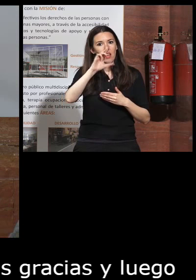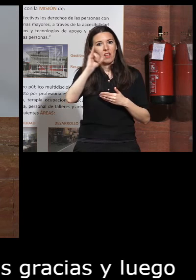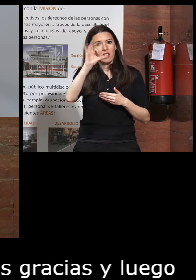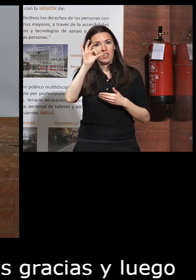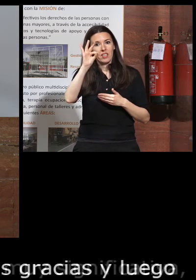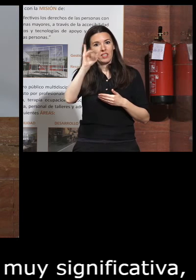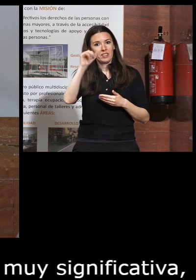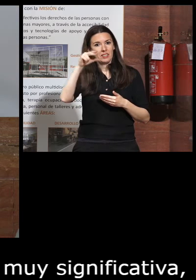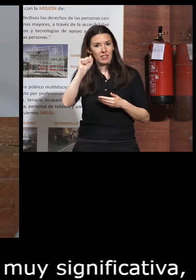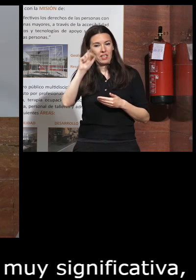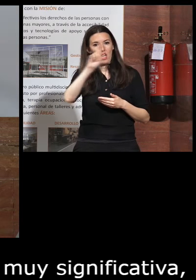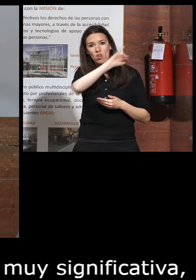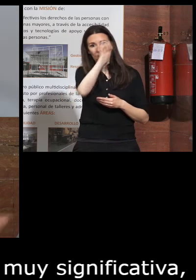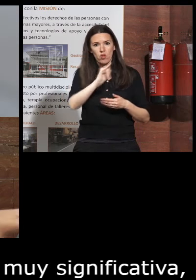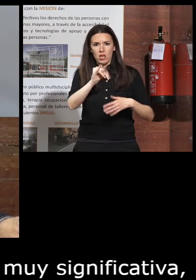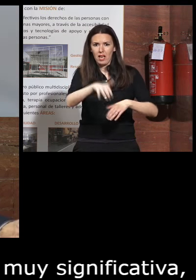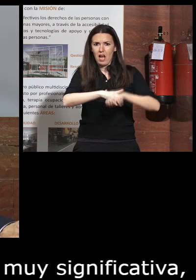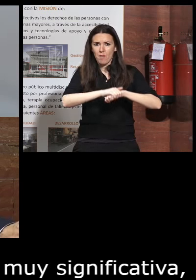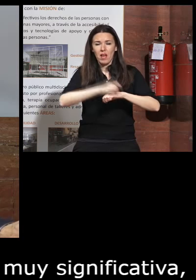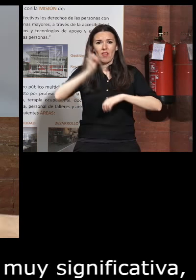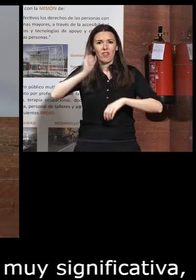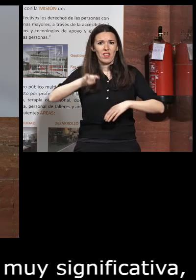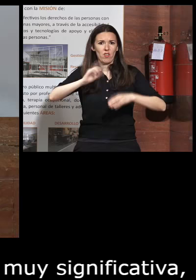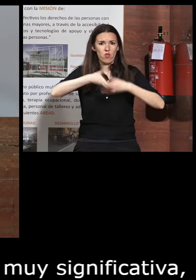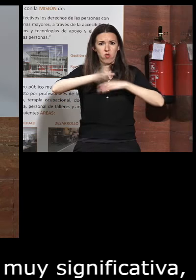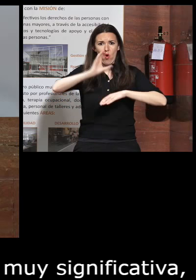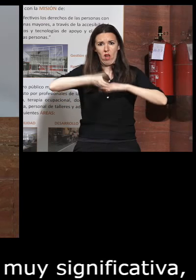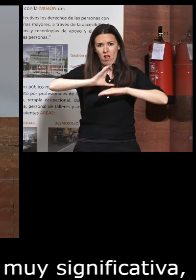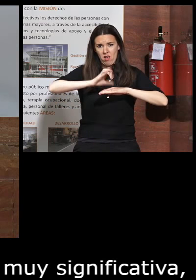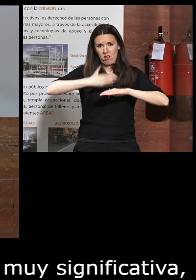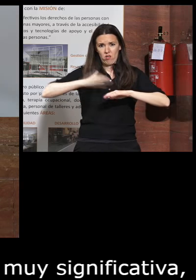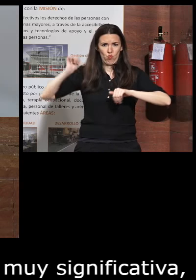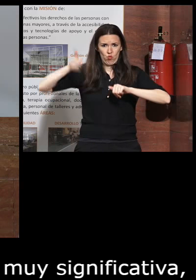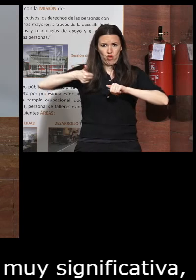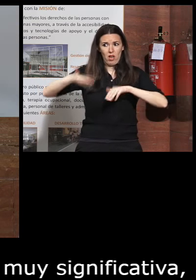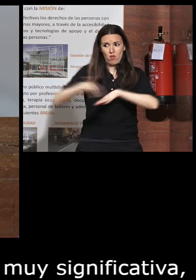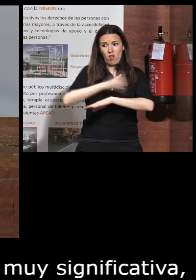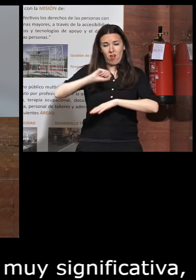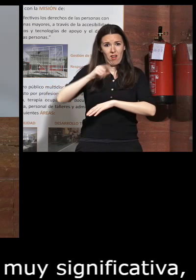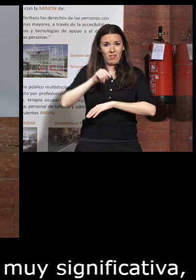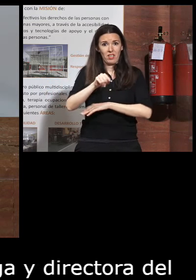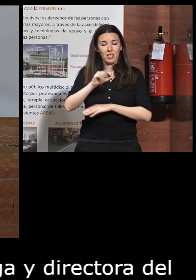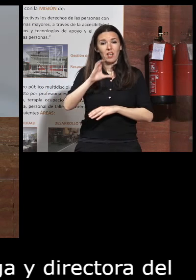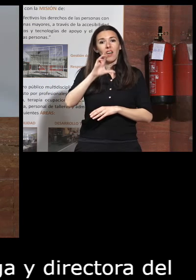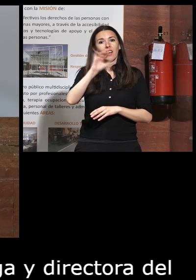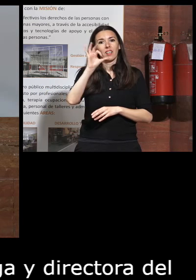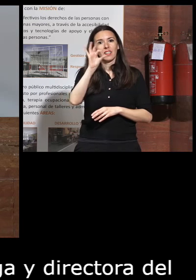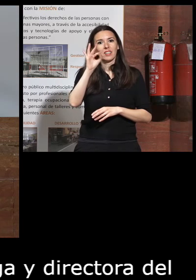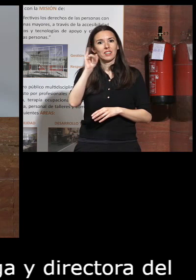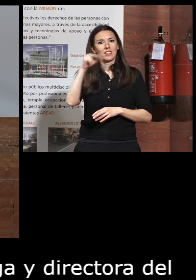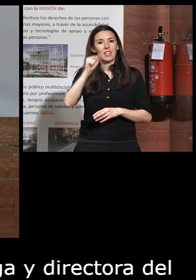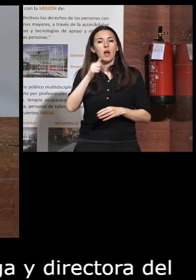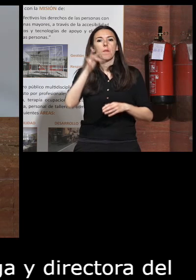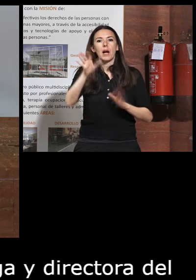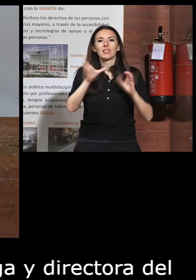Porrero a amiga y directora del CEAPAT predecesora de Miguel Ángel muchos años a Cristina y a todo el equipo del CEAPAT